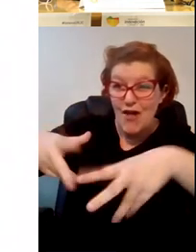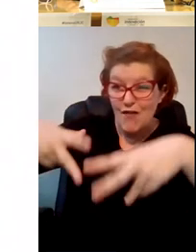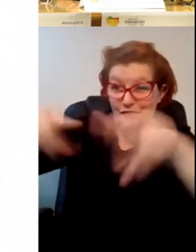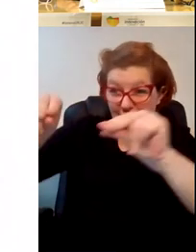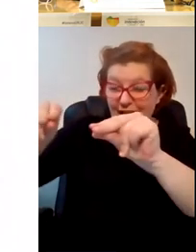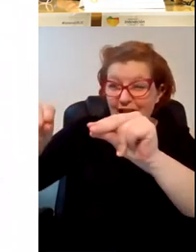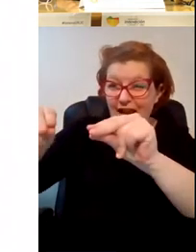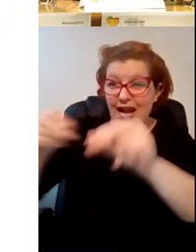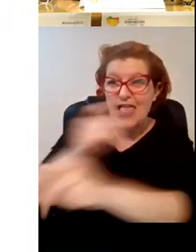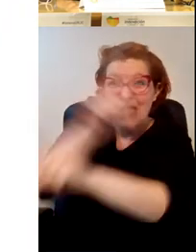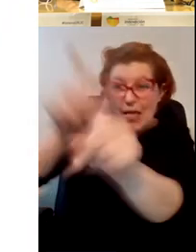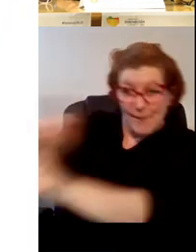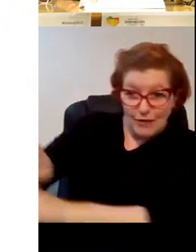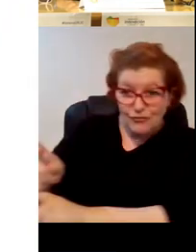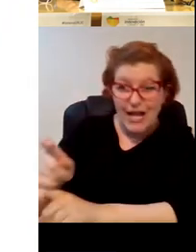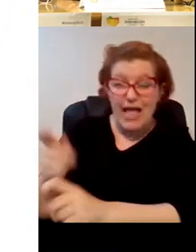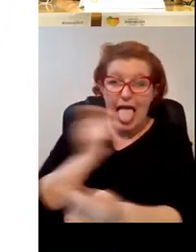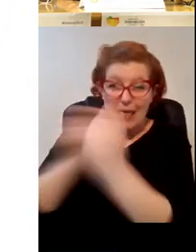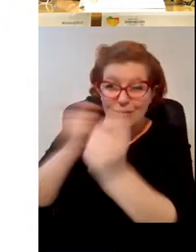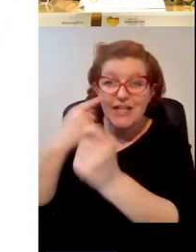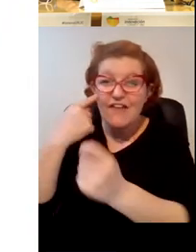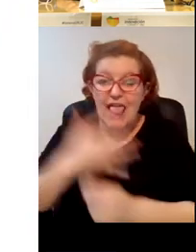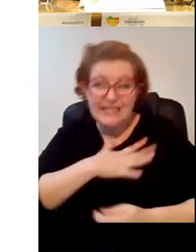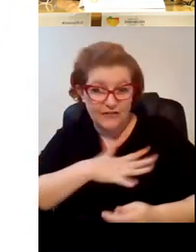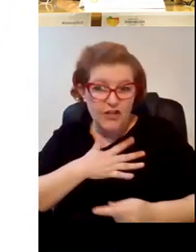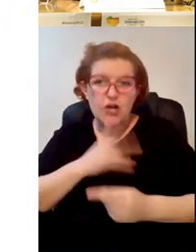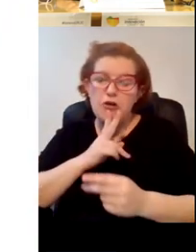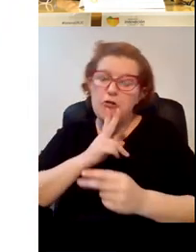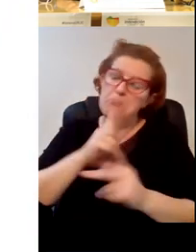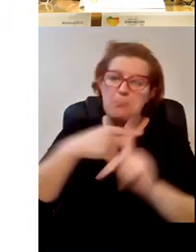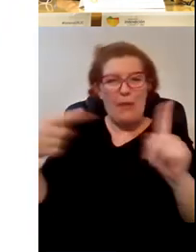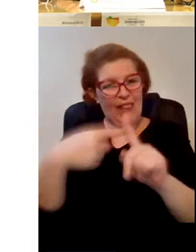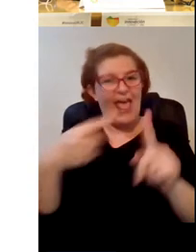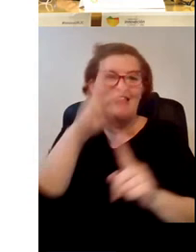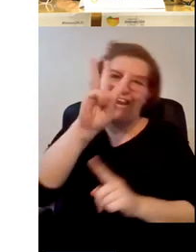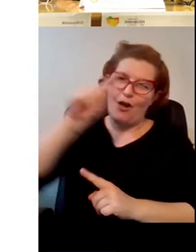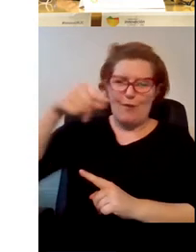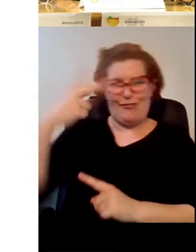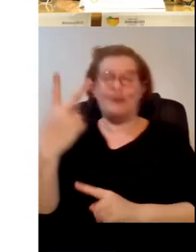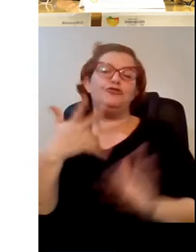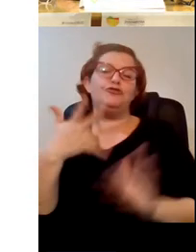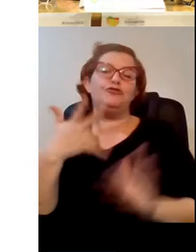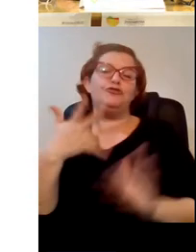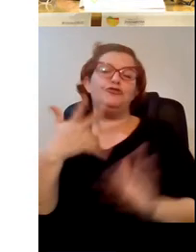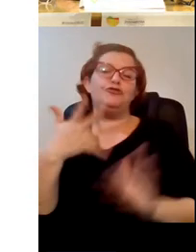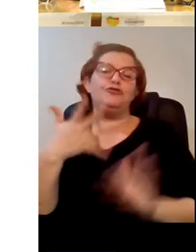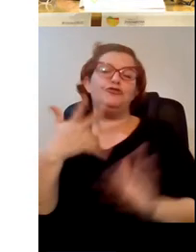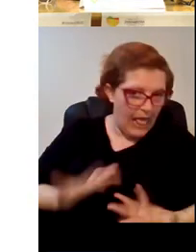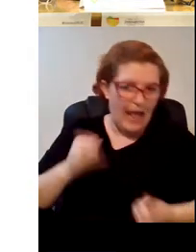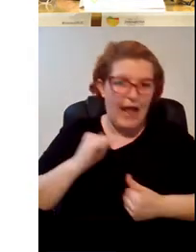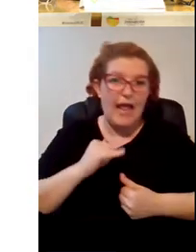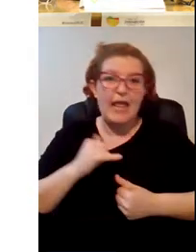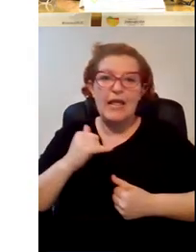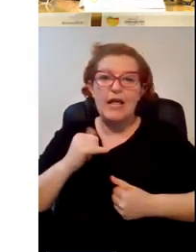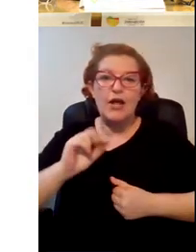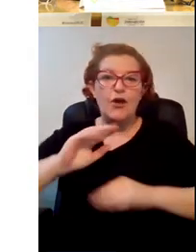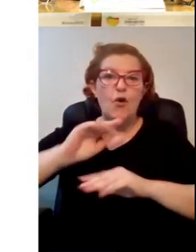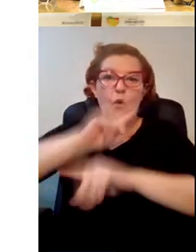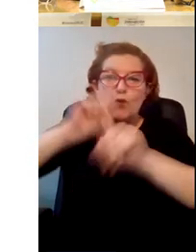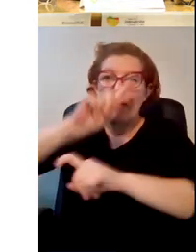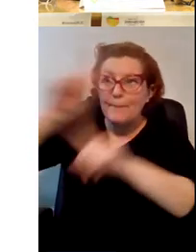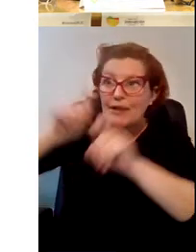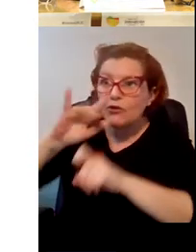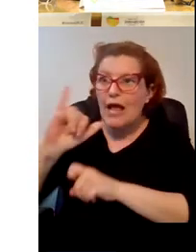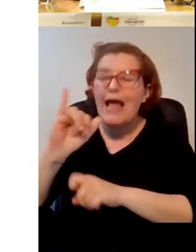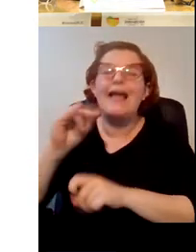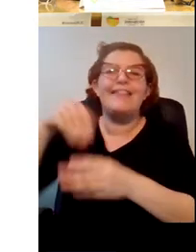2 y les hacemos unas preguntas que aquí lo tenéis si les ha gustado si les parece importante que la universidad les forme en sostenibilidad y si les